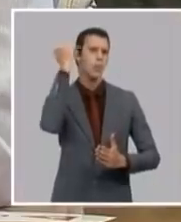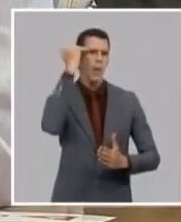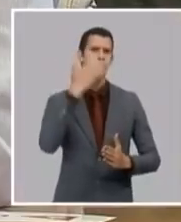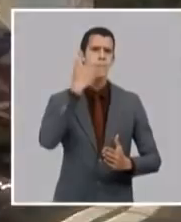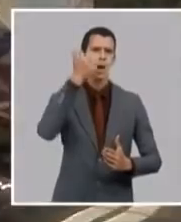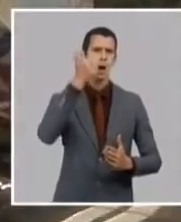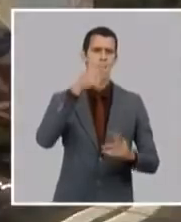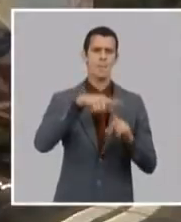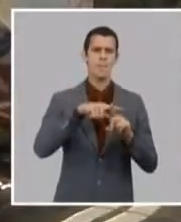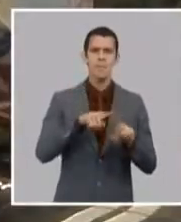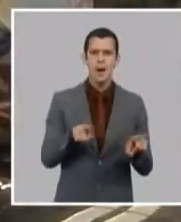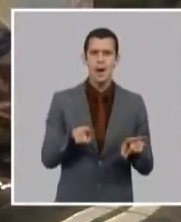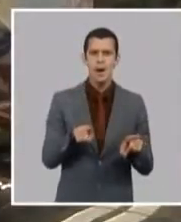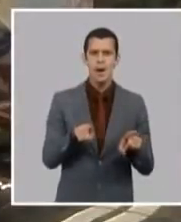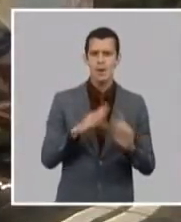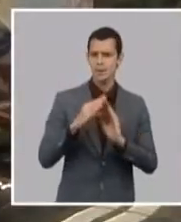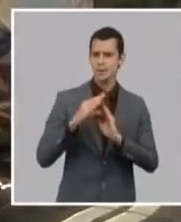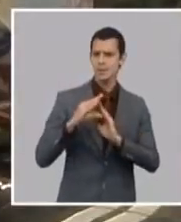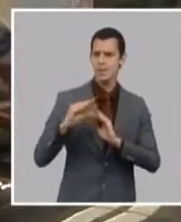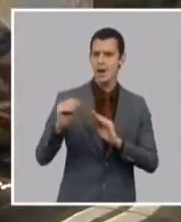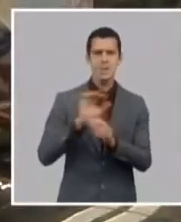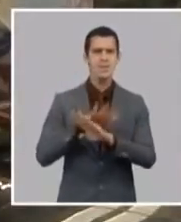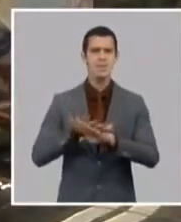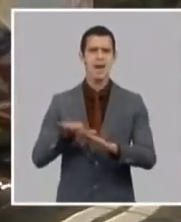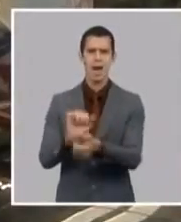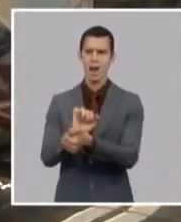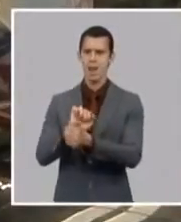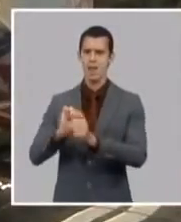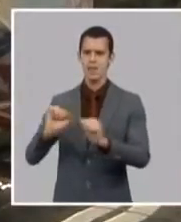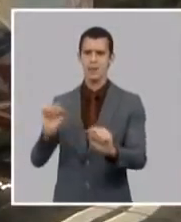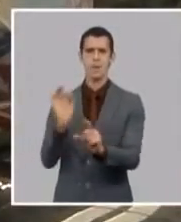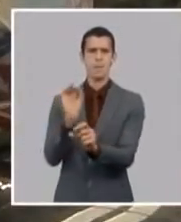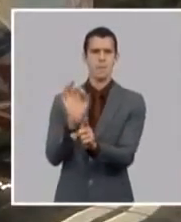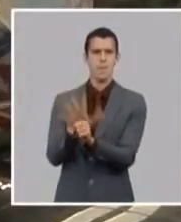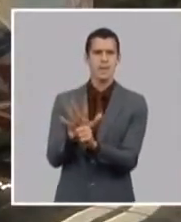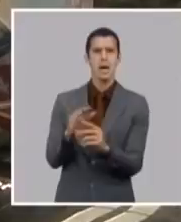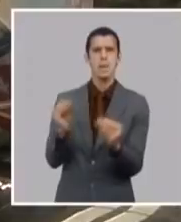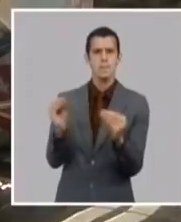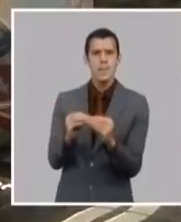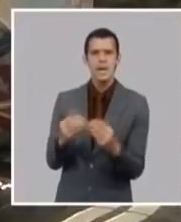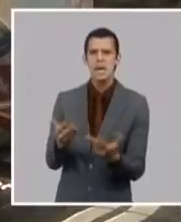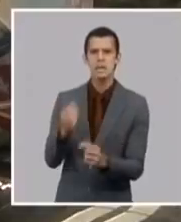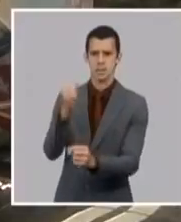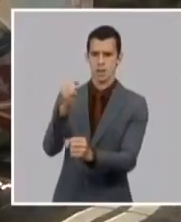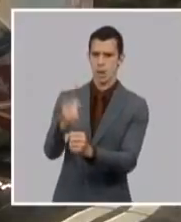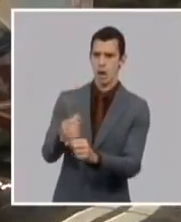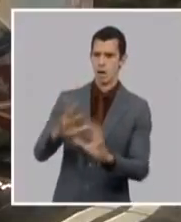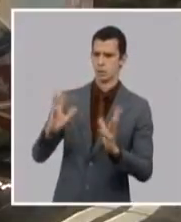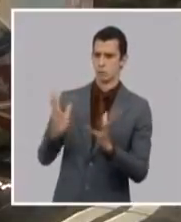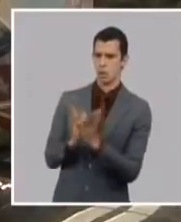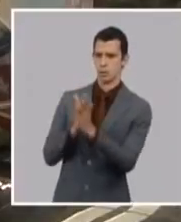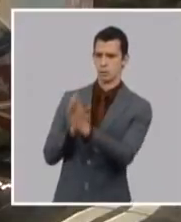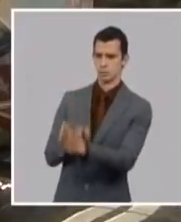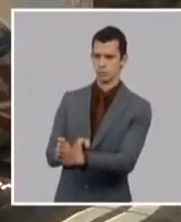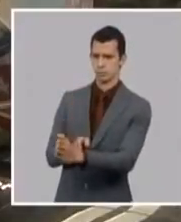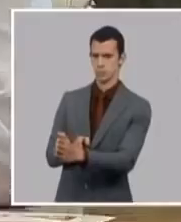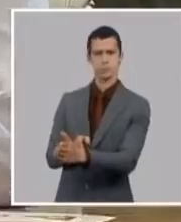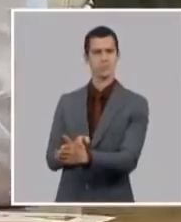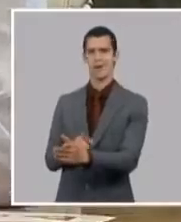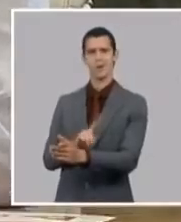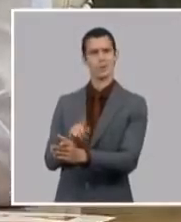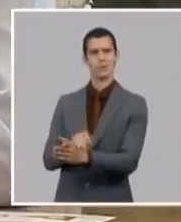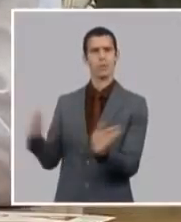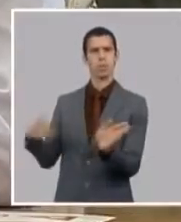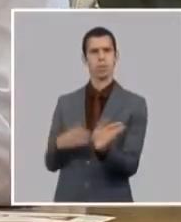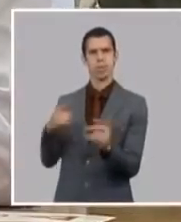situaciones y en los insatisfechos hay problemas también de atención por parte de nuestras instituciones a planteamiento de la población problemas de